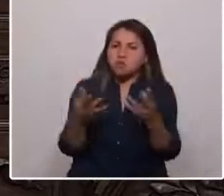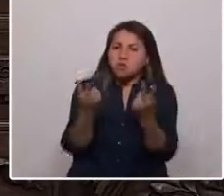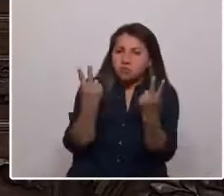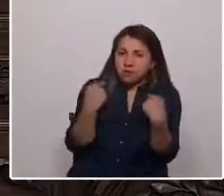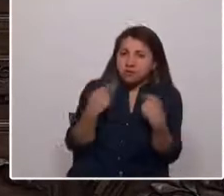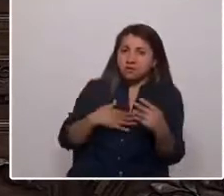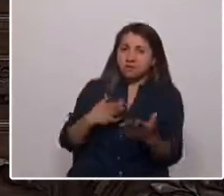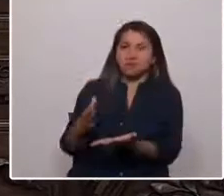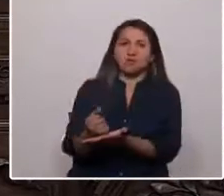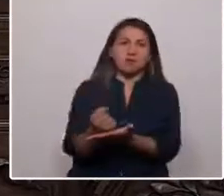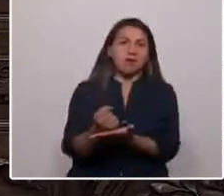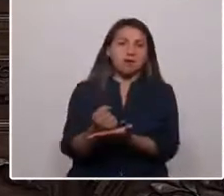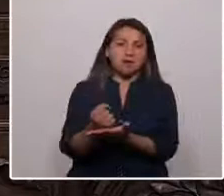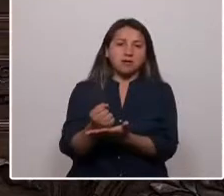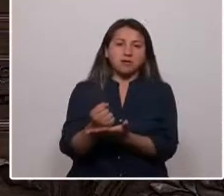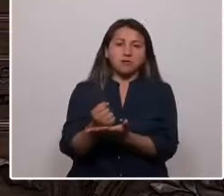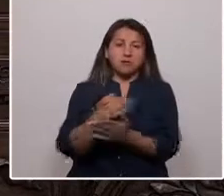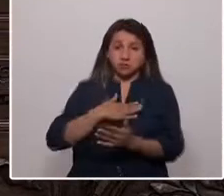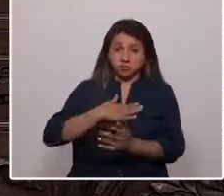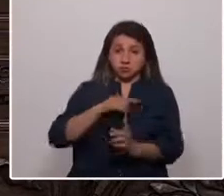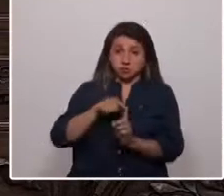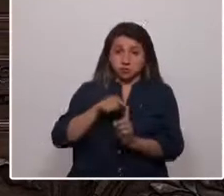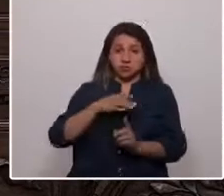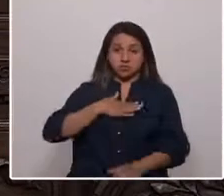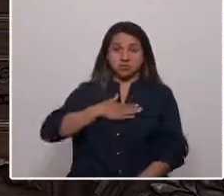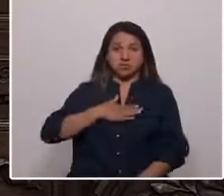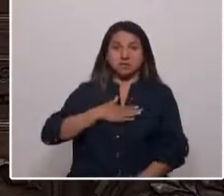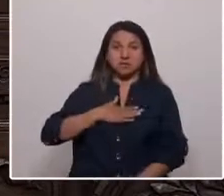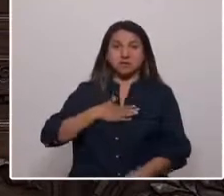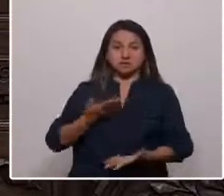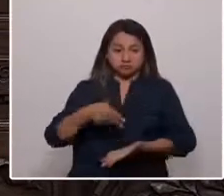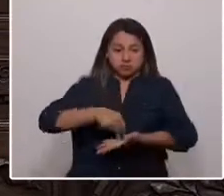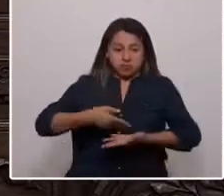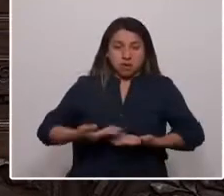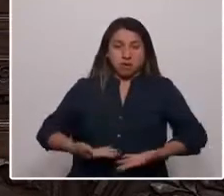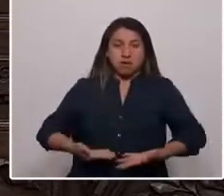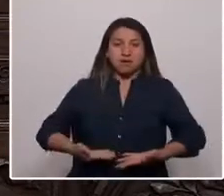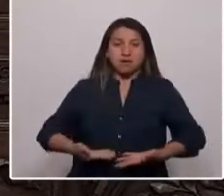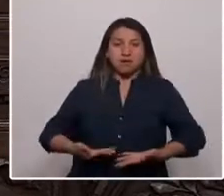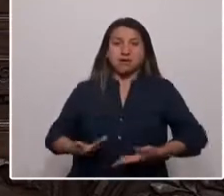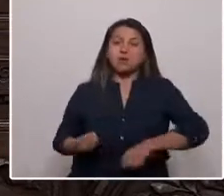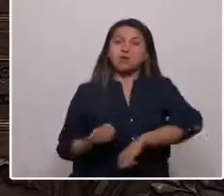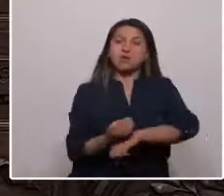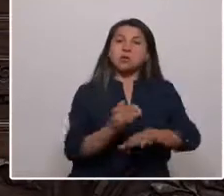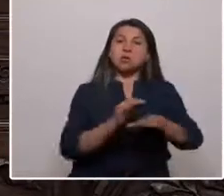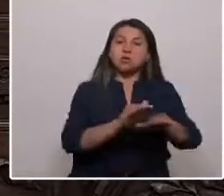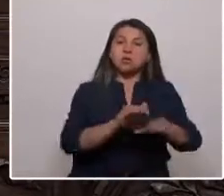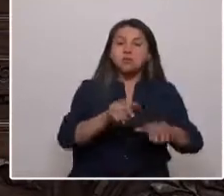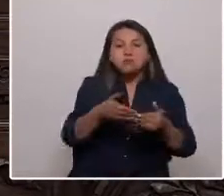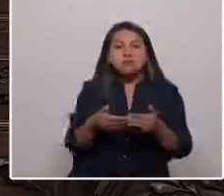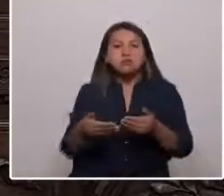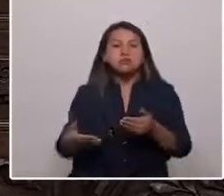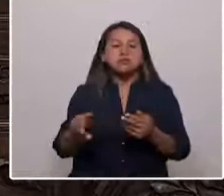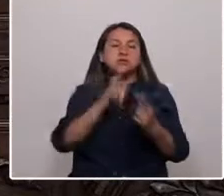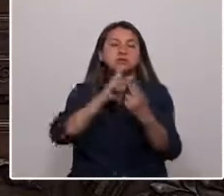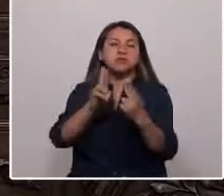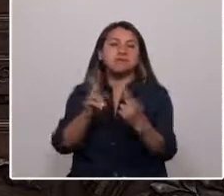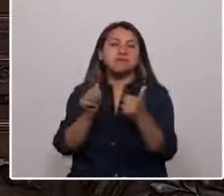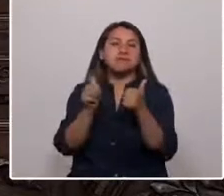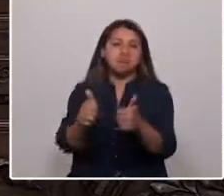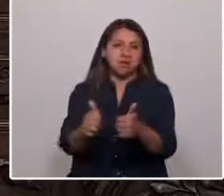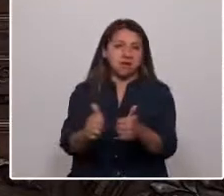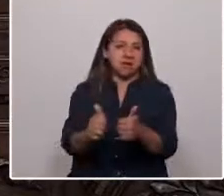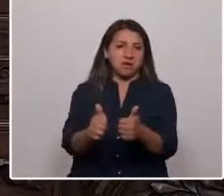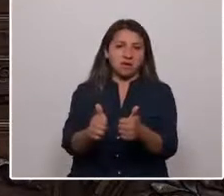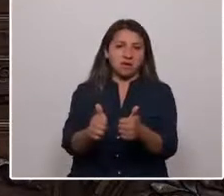lograrlo. En lo personal, estoy aquí para contribuir a que este proceso resulte, no